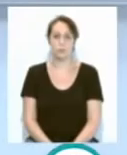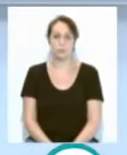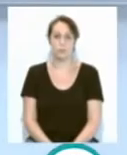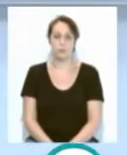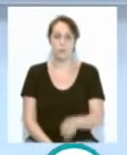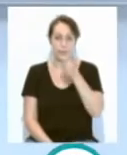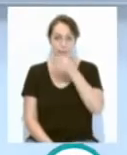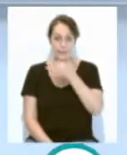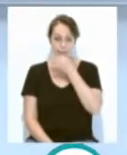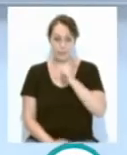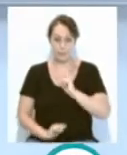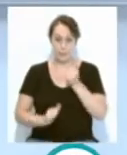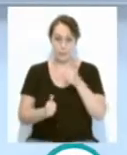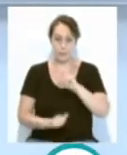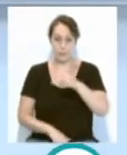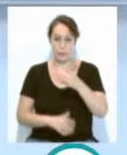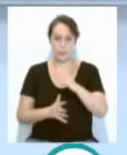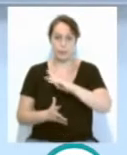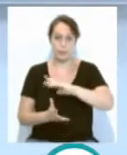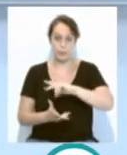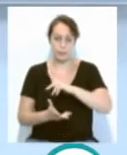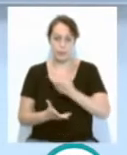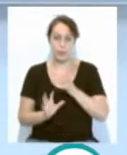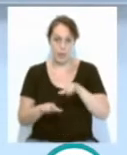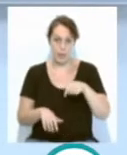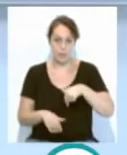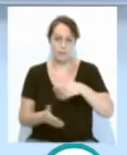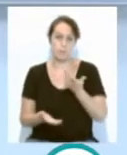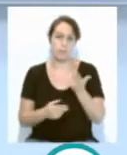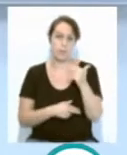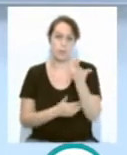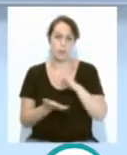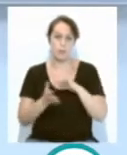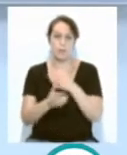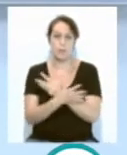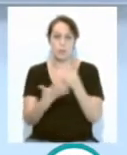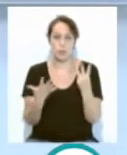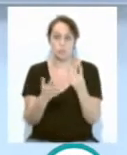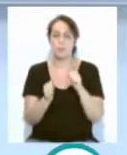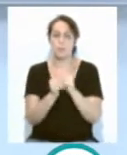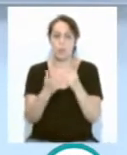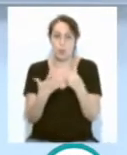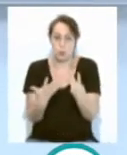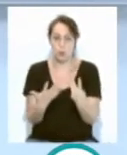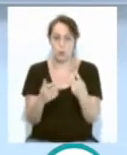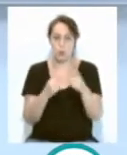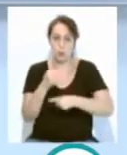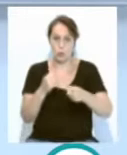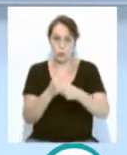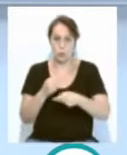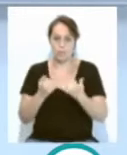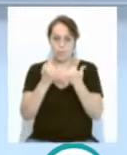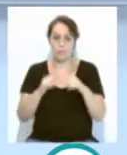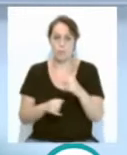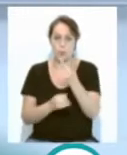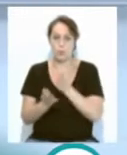Muy buenas tardes, iniciamos la segunda edición de Noticias Cádiz en este viernes 28 de agosto. Marcado por la celebración de dos